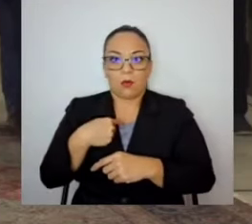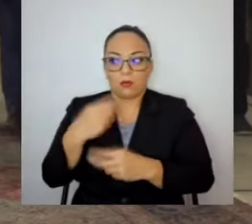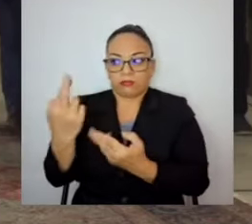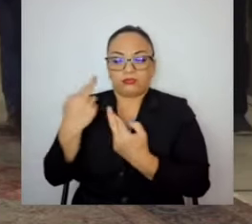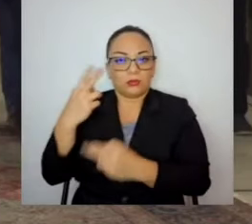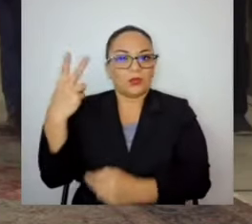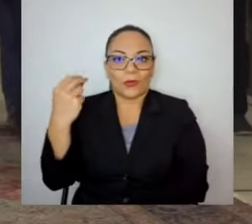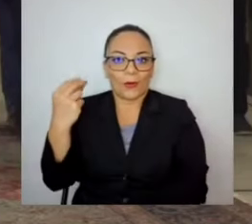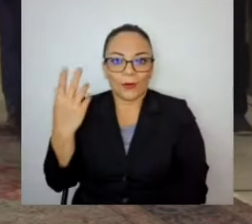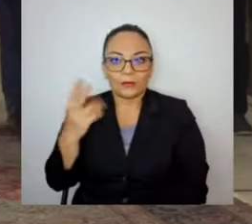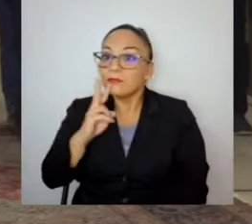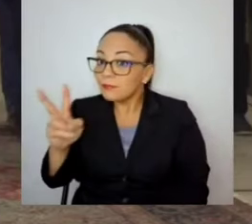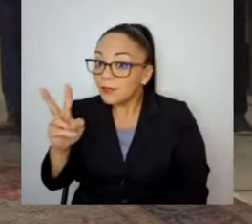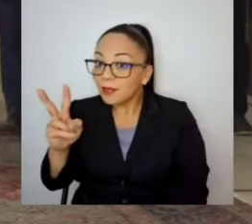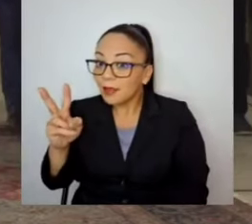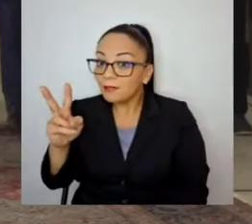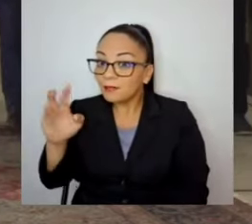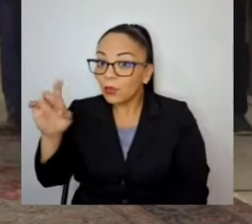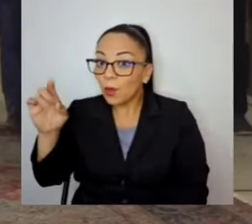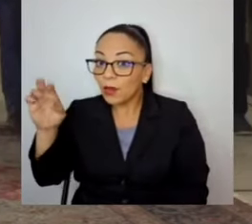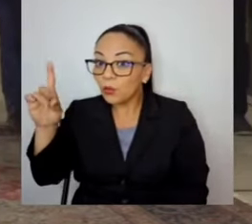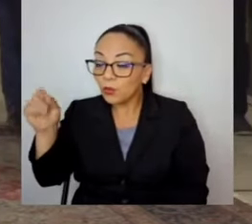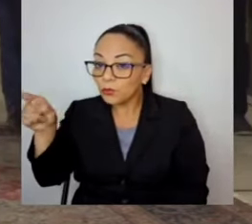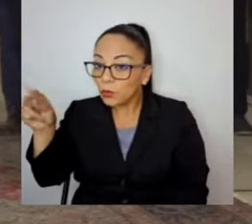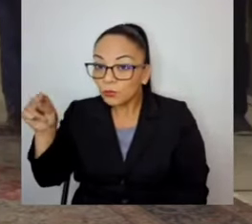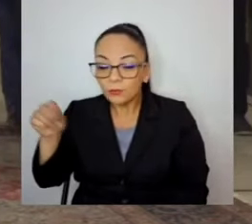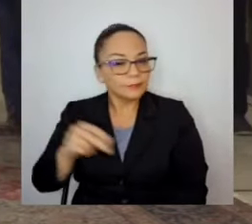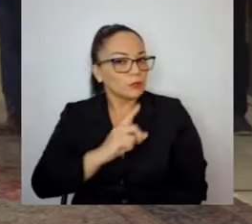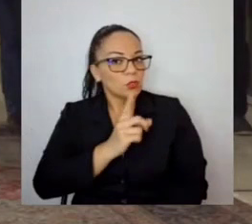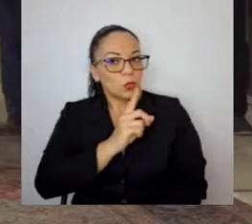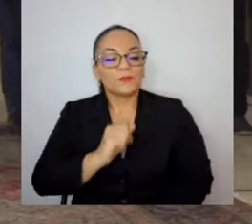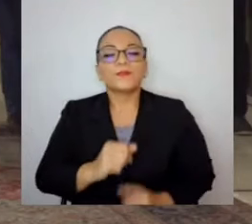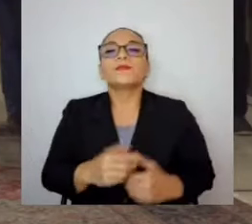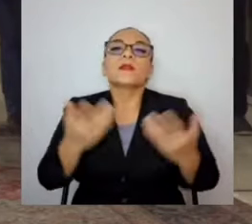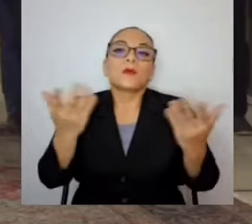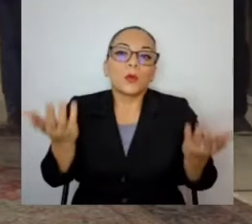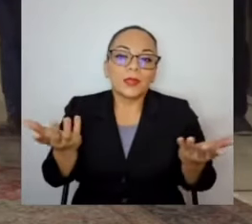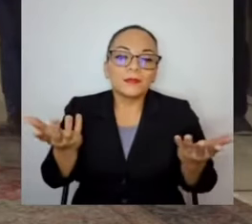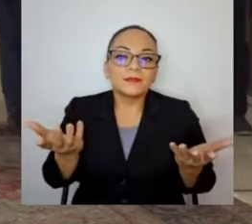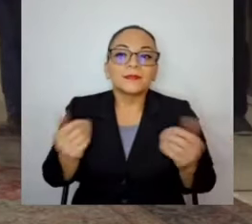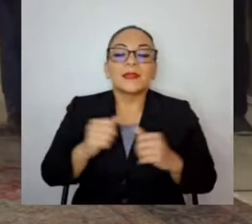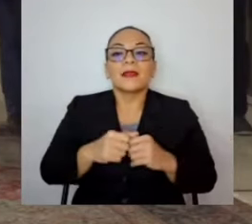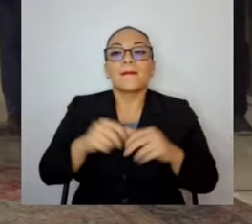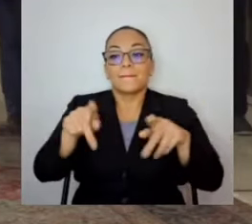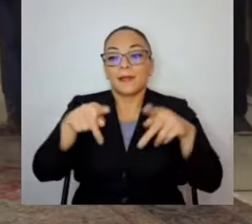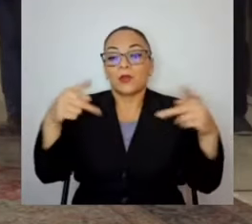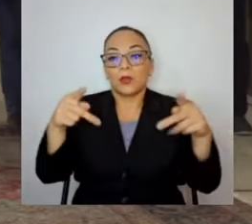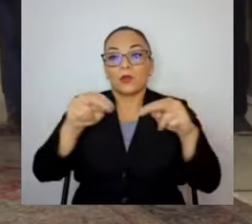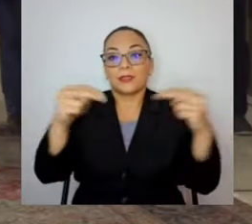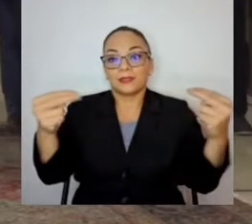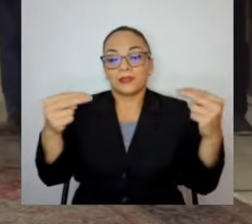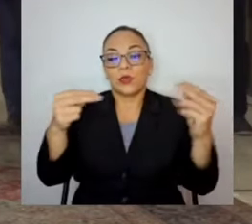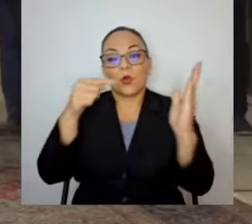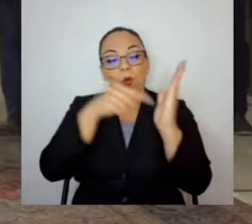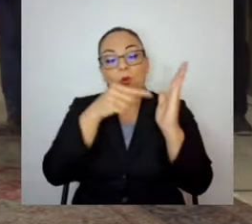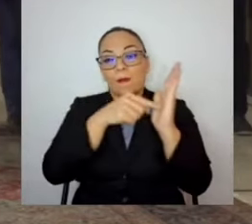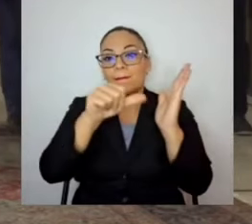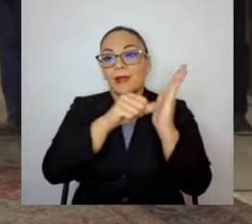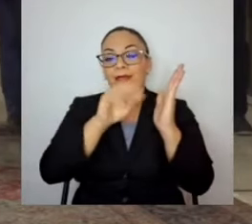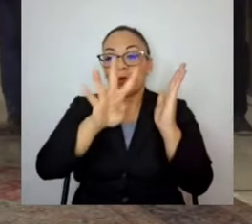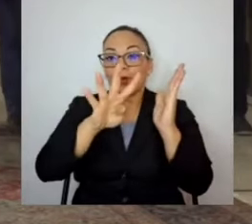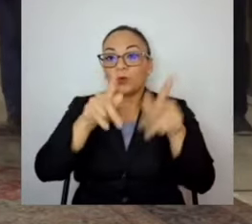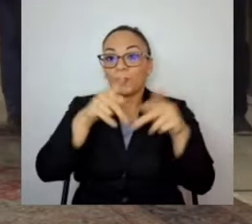Ahí está. ¿Verdad que no, don Eduardo? Entonces, lo que reportó el periódico La Nación, el periodista Diego Bosque, en la página 4,